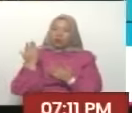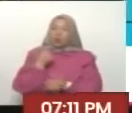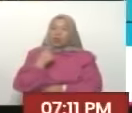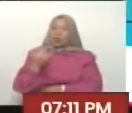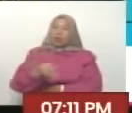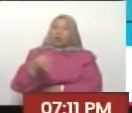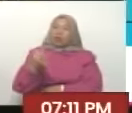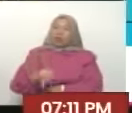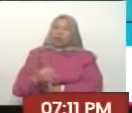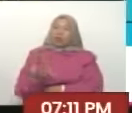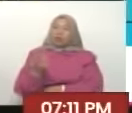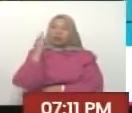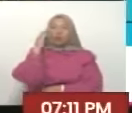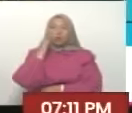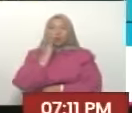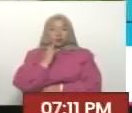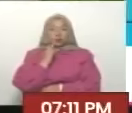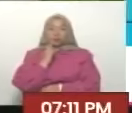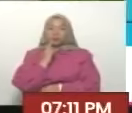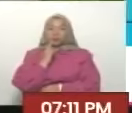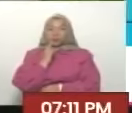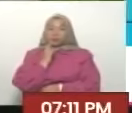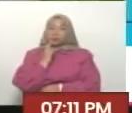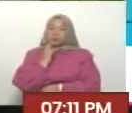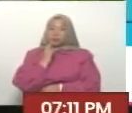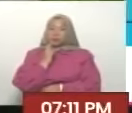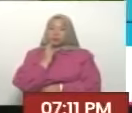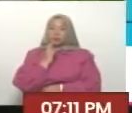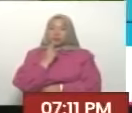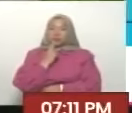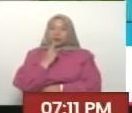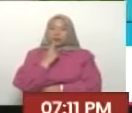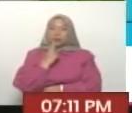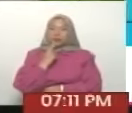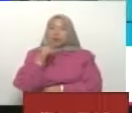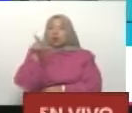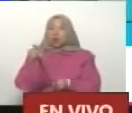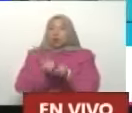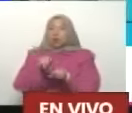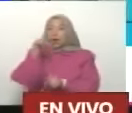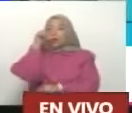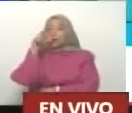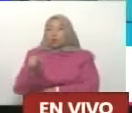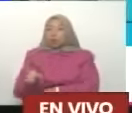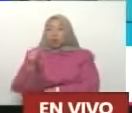verdad de Bolívar es la verdad de Ezequiel Zamora de Sucre